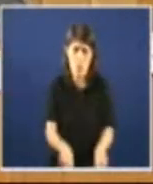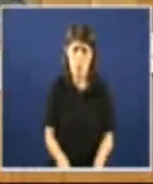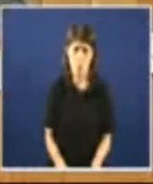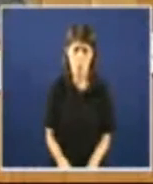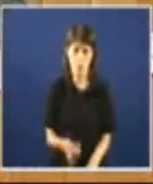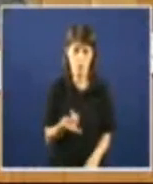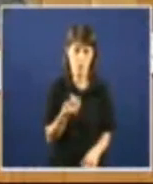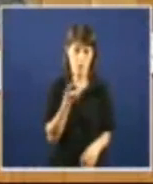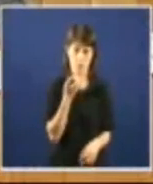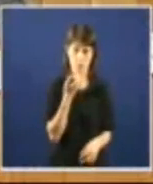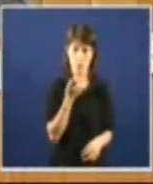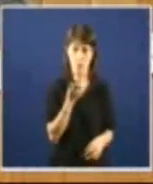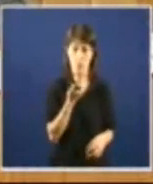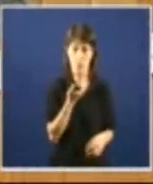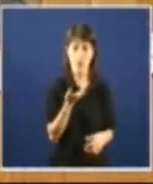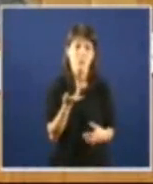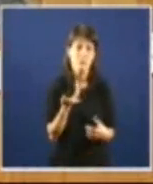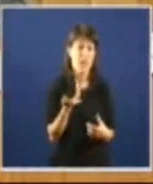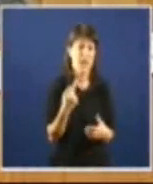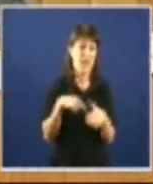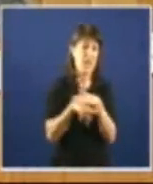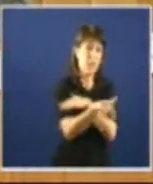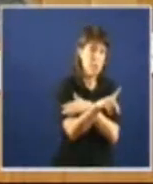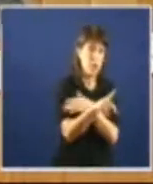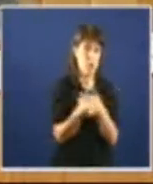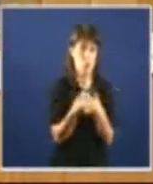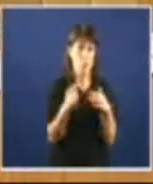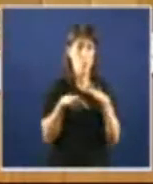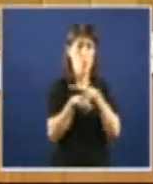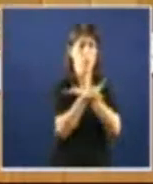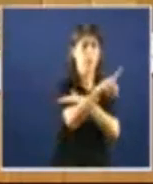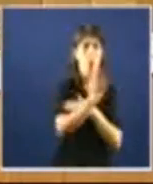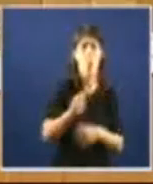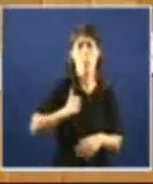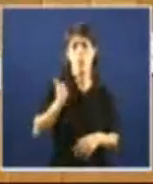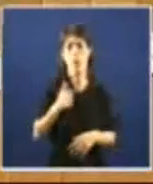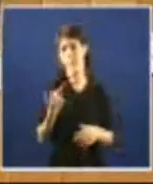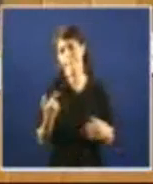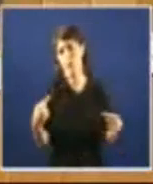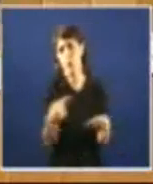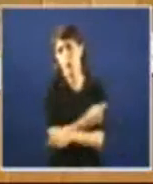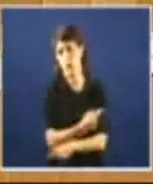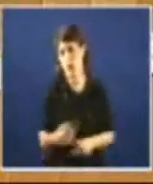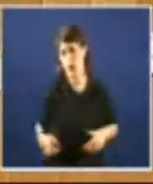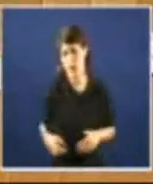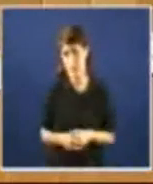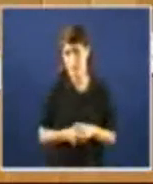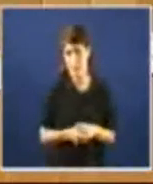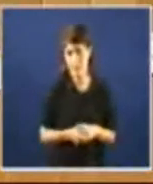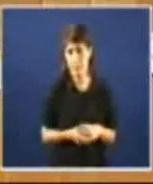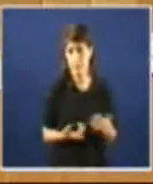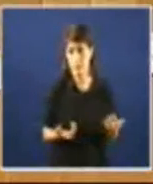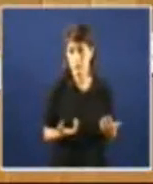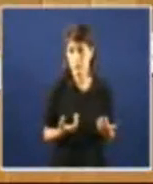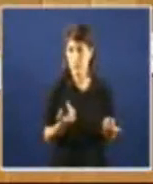destruí o welfare state en aras de producir máis crecemente e oportunidades é un bulo injurioso e aldraxante. É o